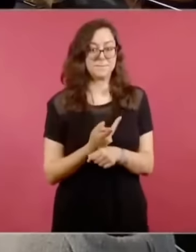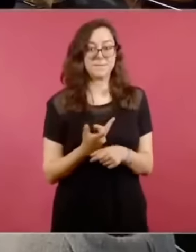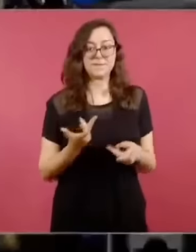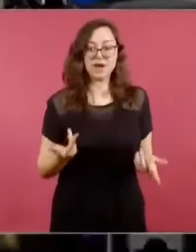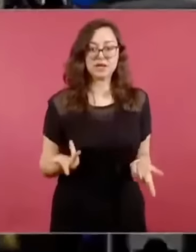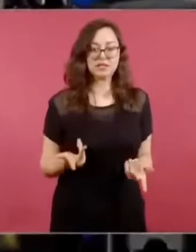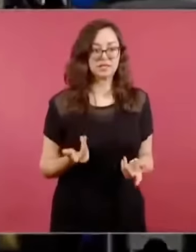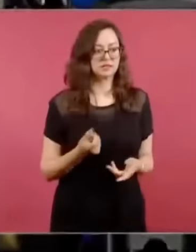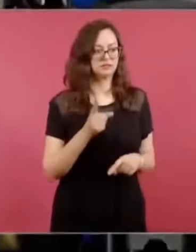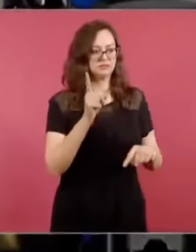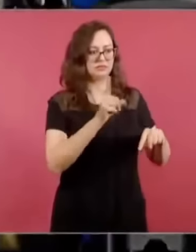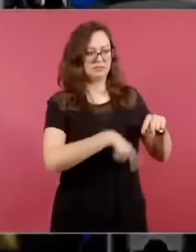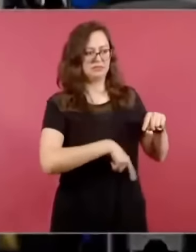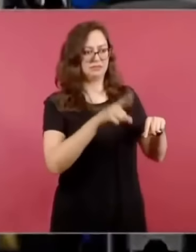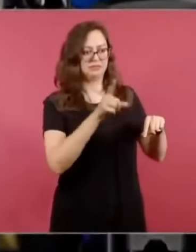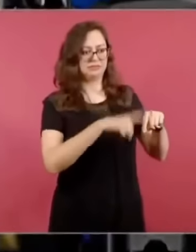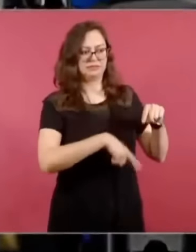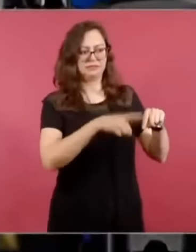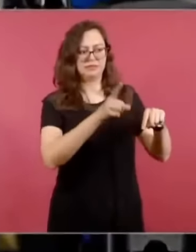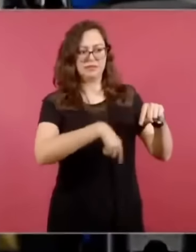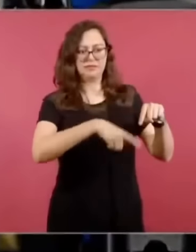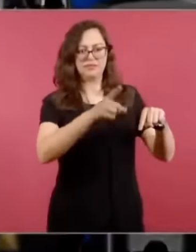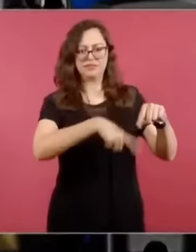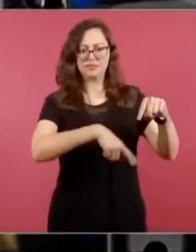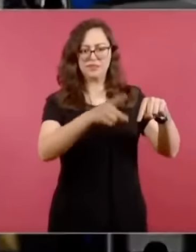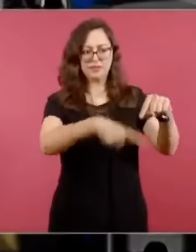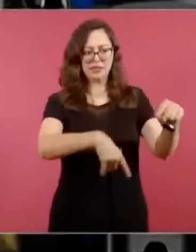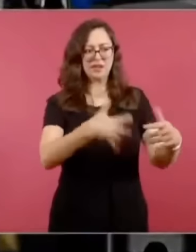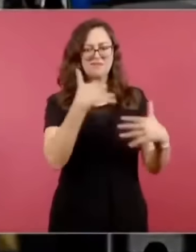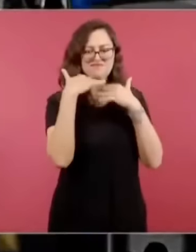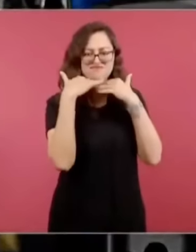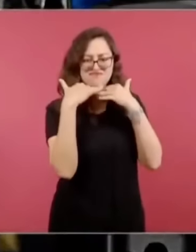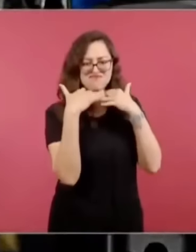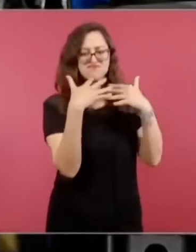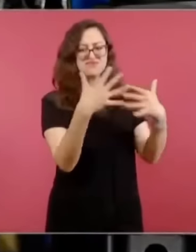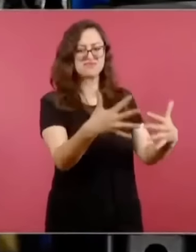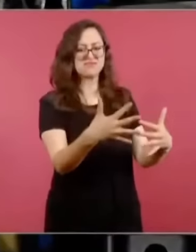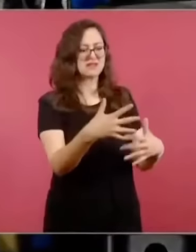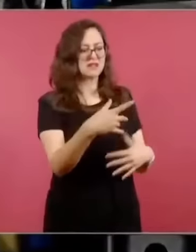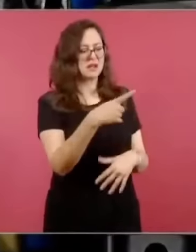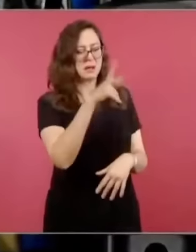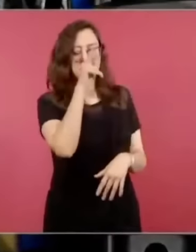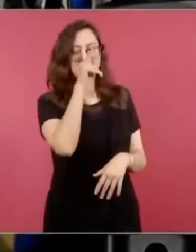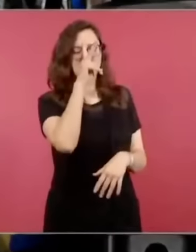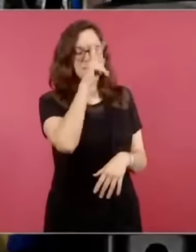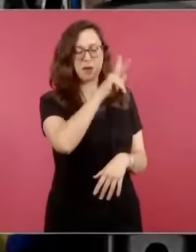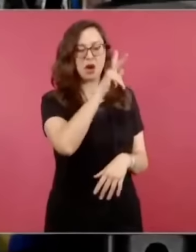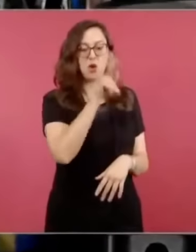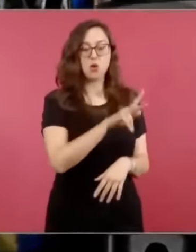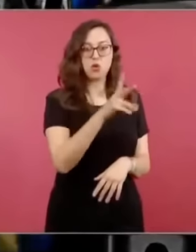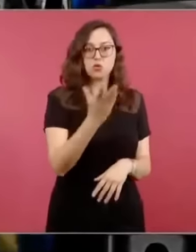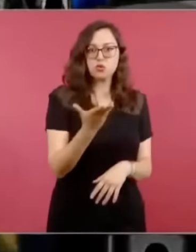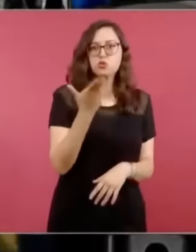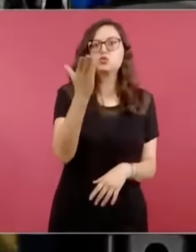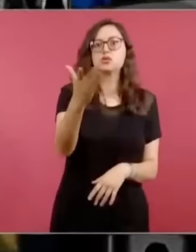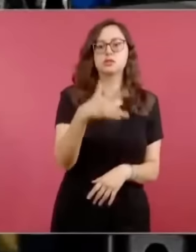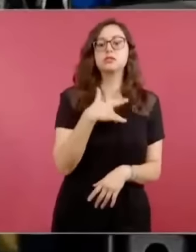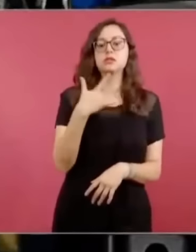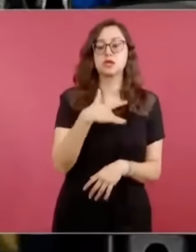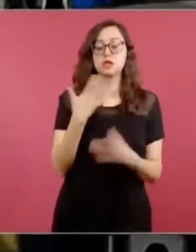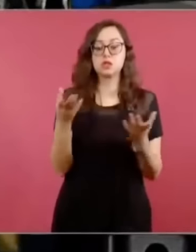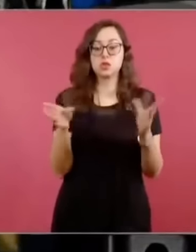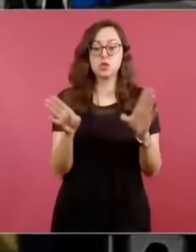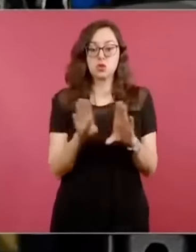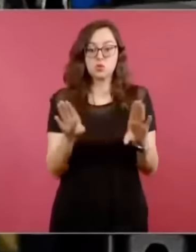para ir limpiando este sector sanitario de toda esta presunta corrupción, sobre todo si se tiene en cuenta que entre